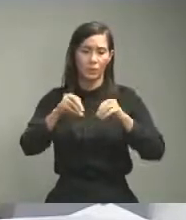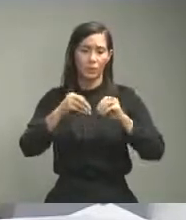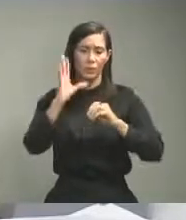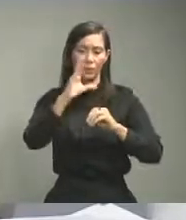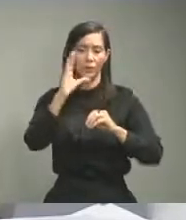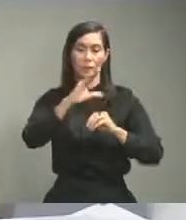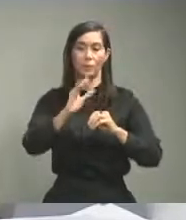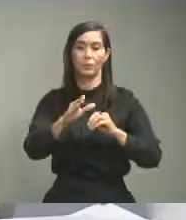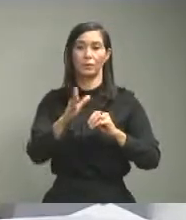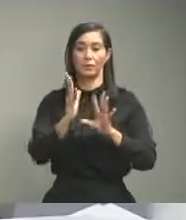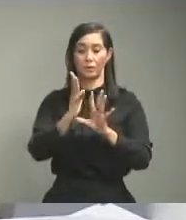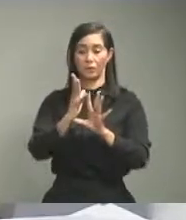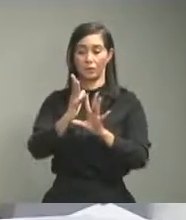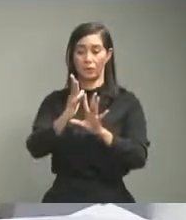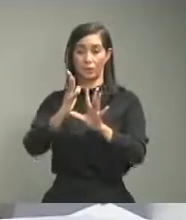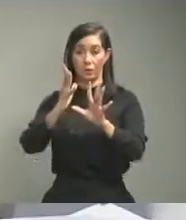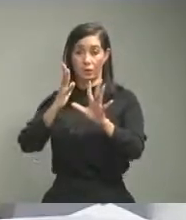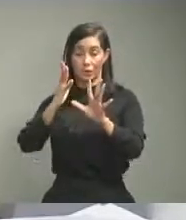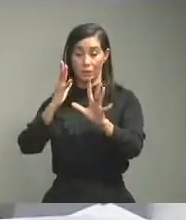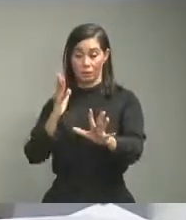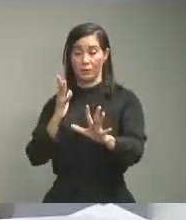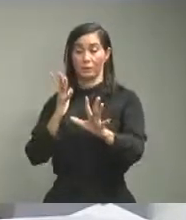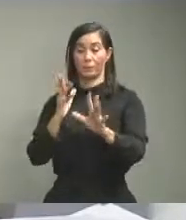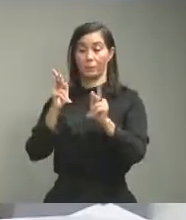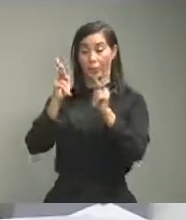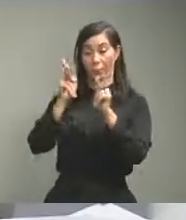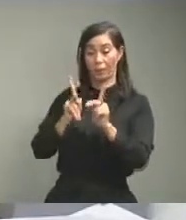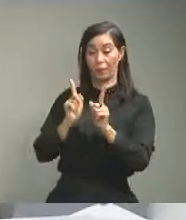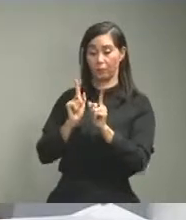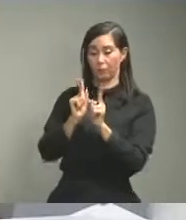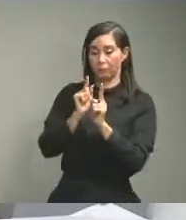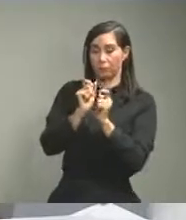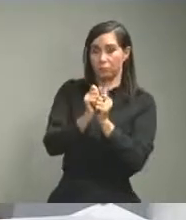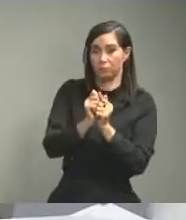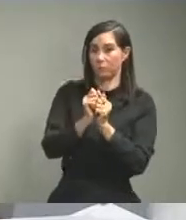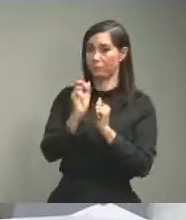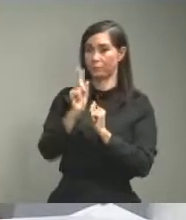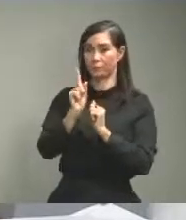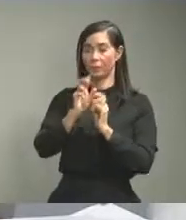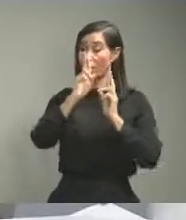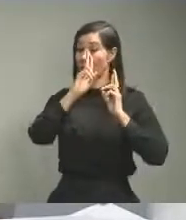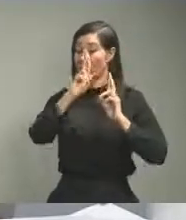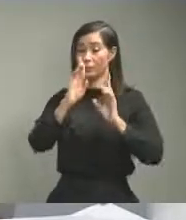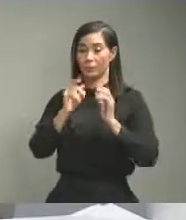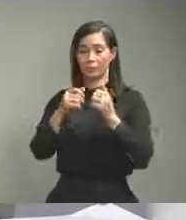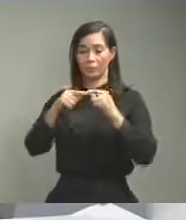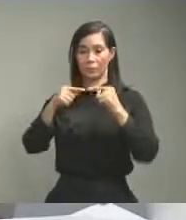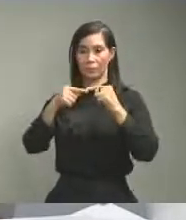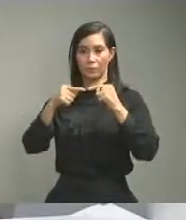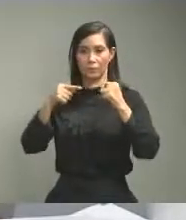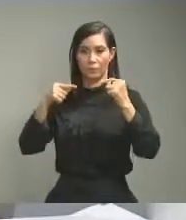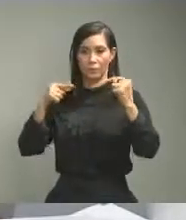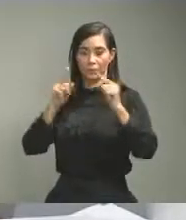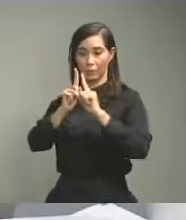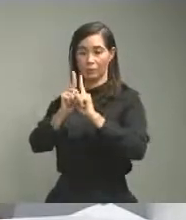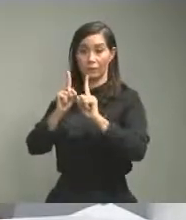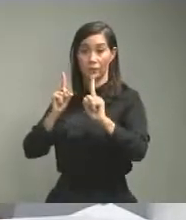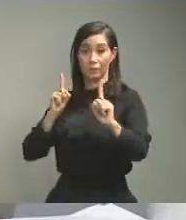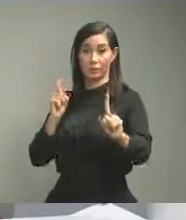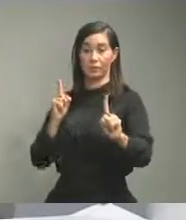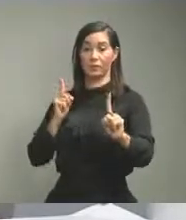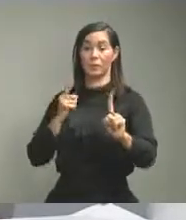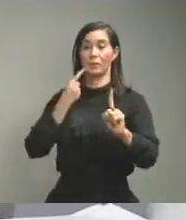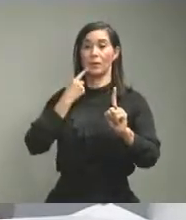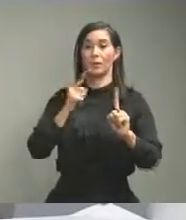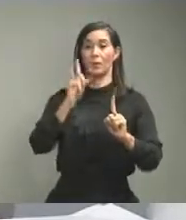organizar el flujo y distribución de las personas respetando la distancia recomendada de